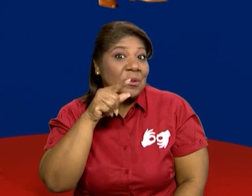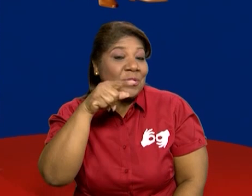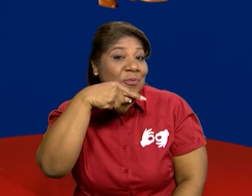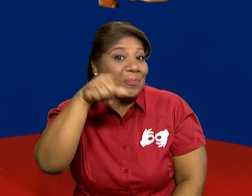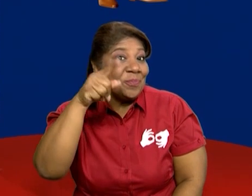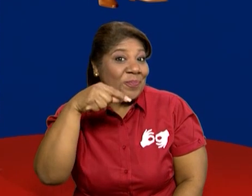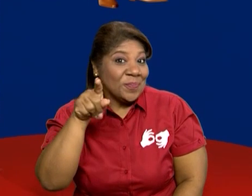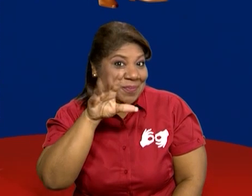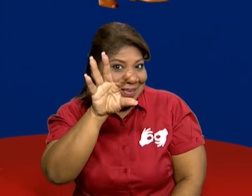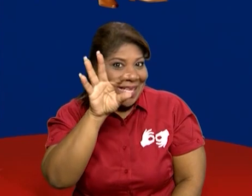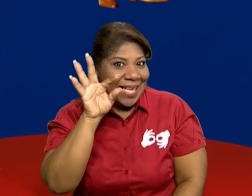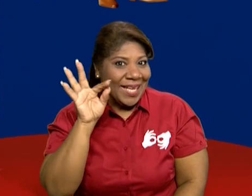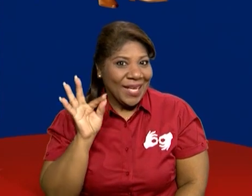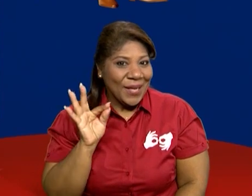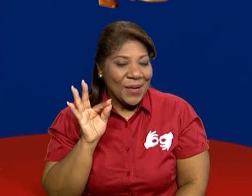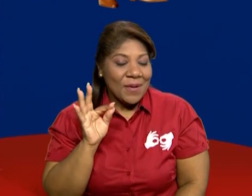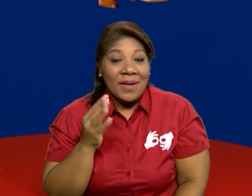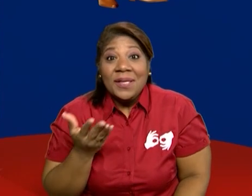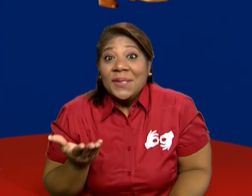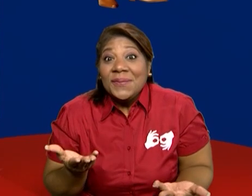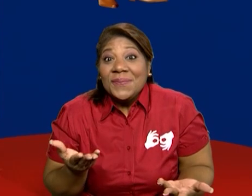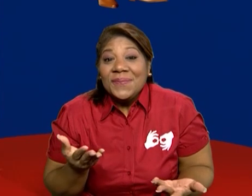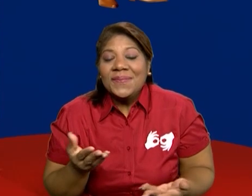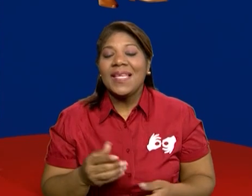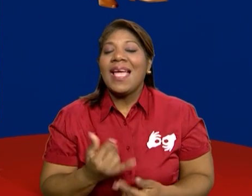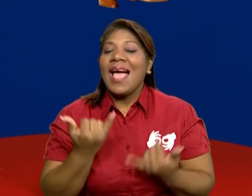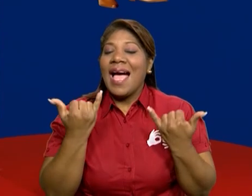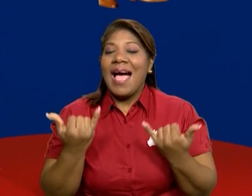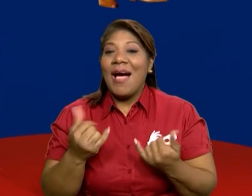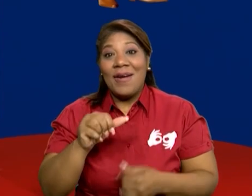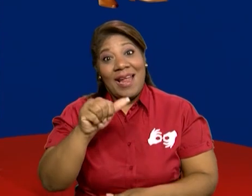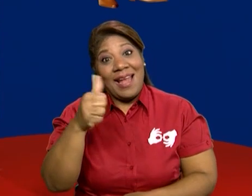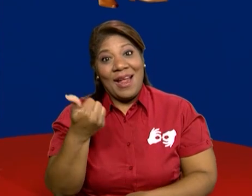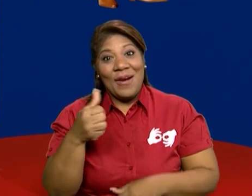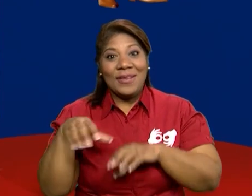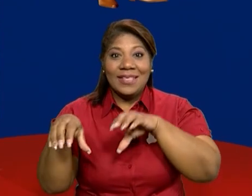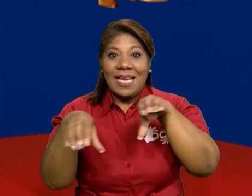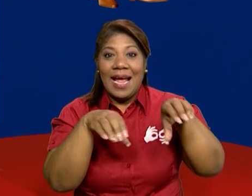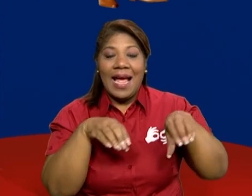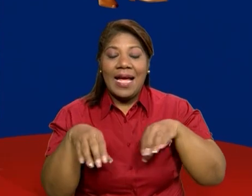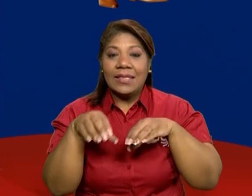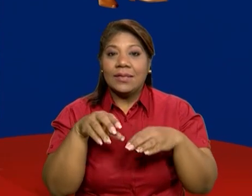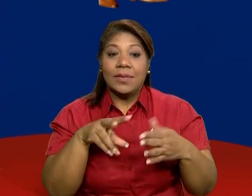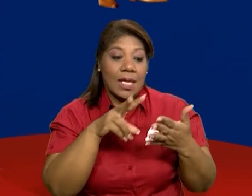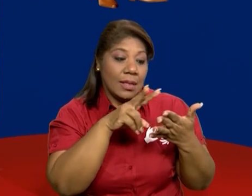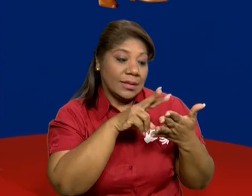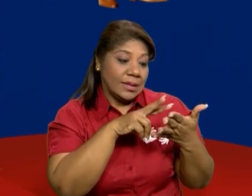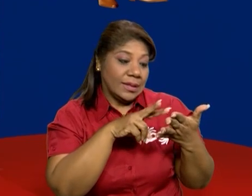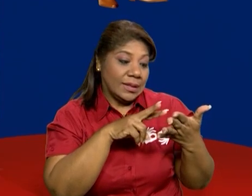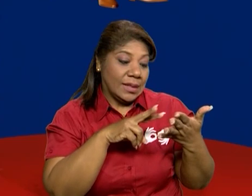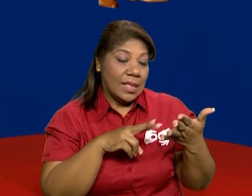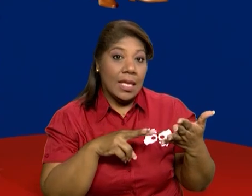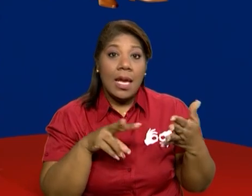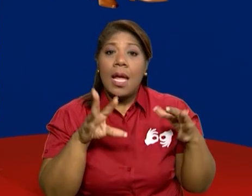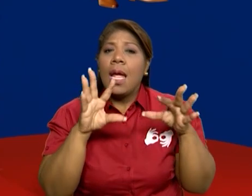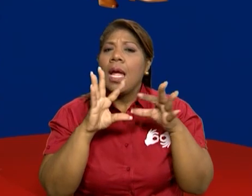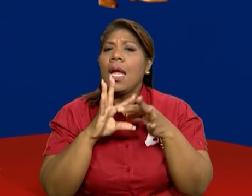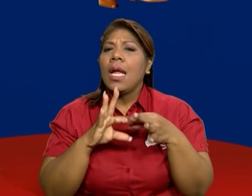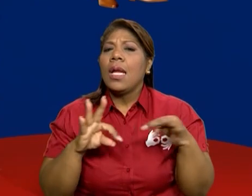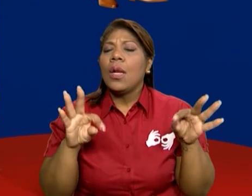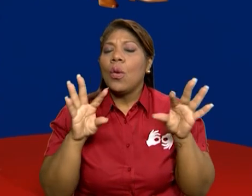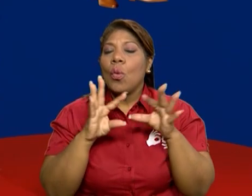Y continuamos con la siguiente actividad que dice, lee la siguiente fábula y